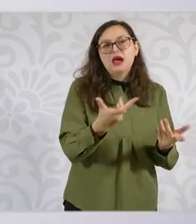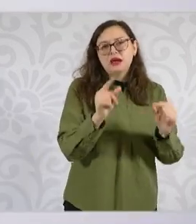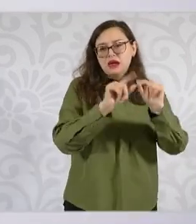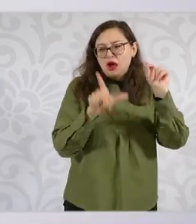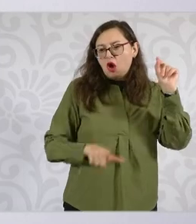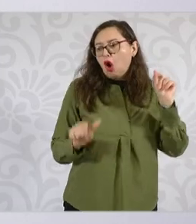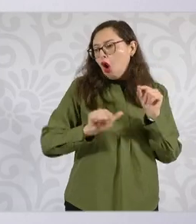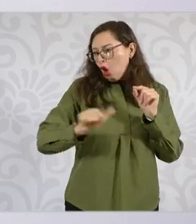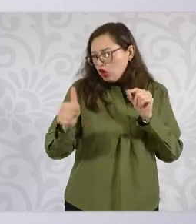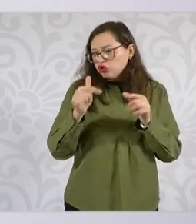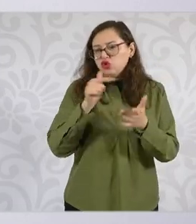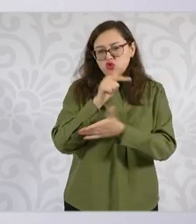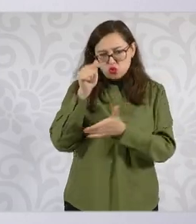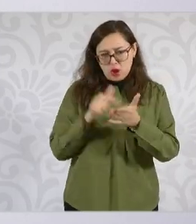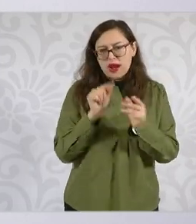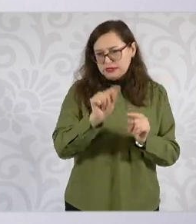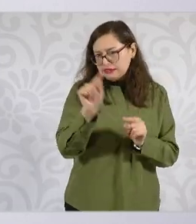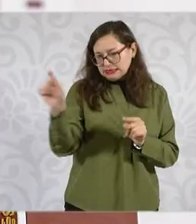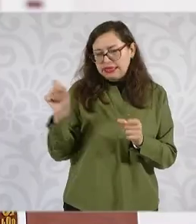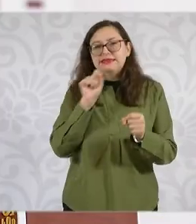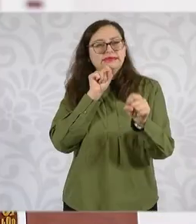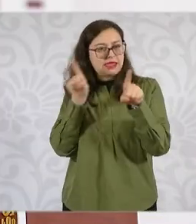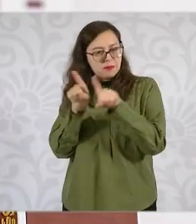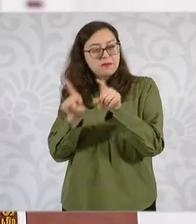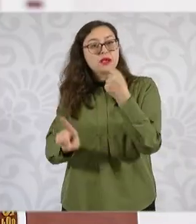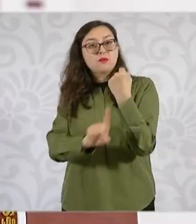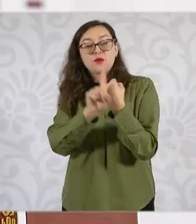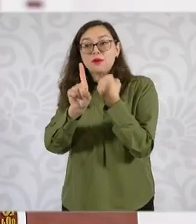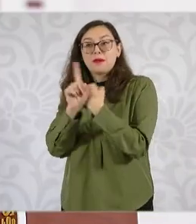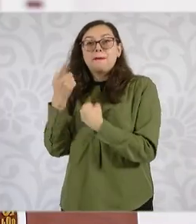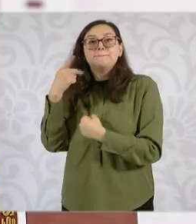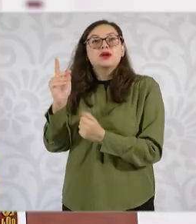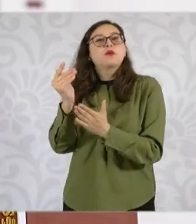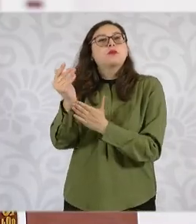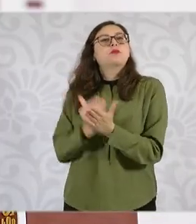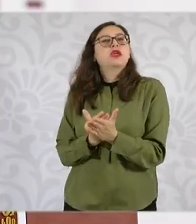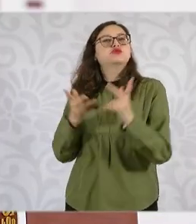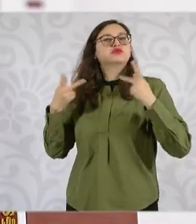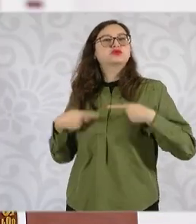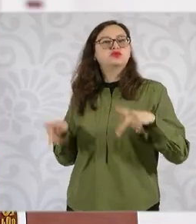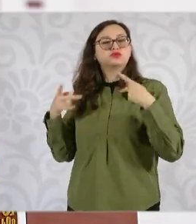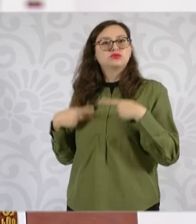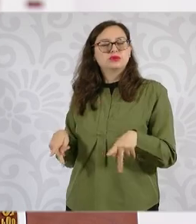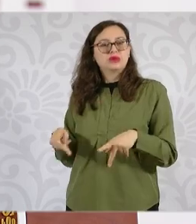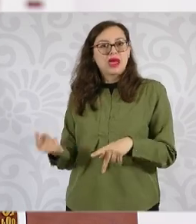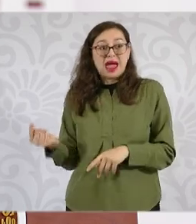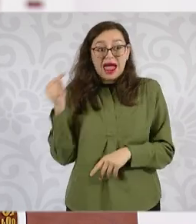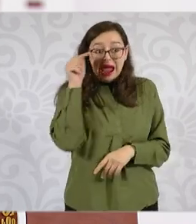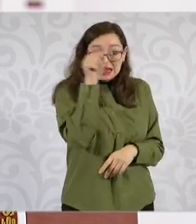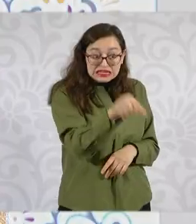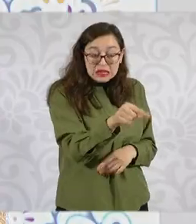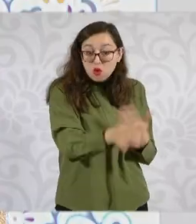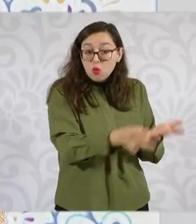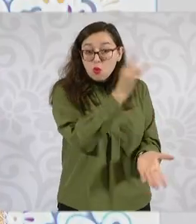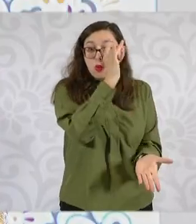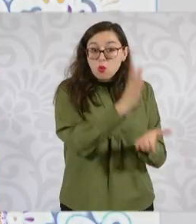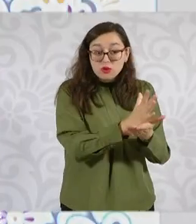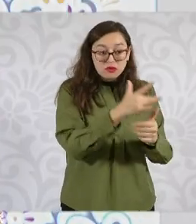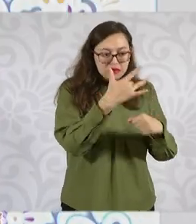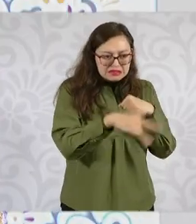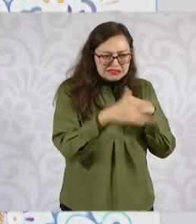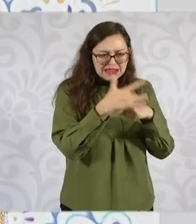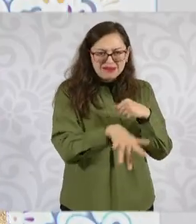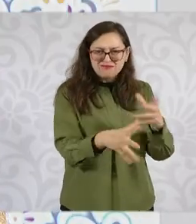país donde hay esta concentración de número de habitantes y que tiene este rezago en los servicios públicos,